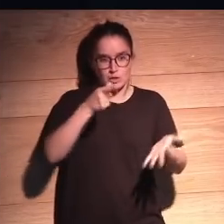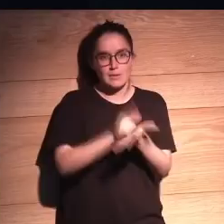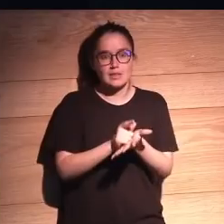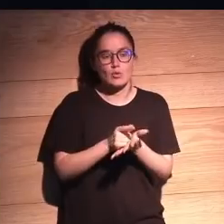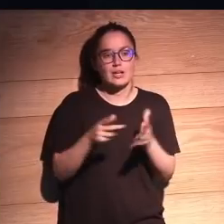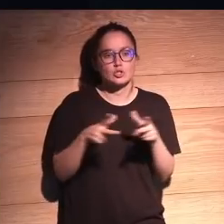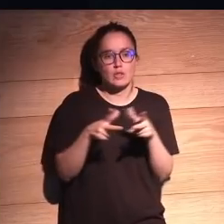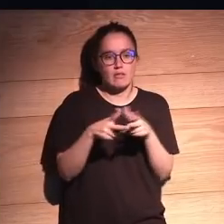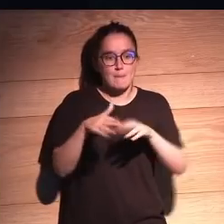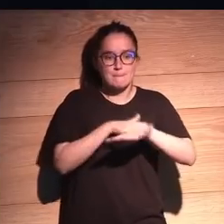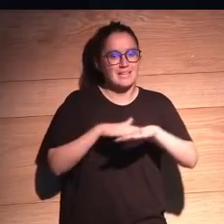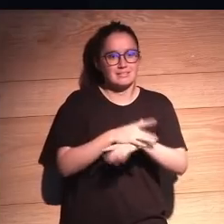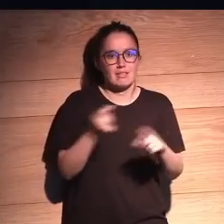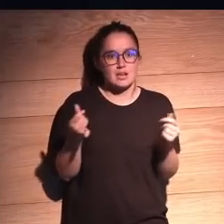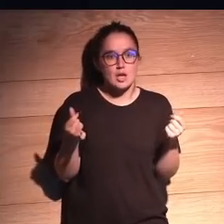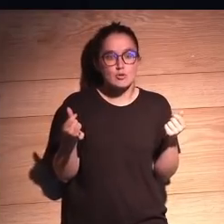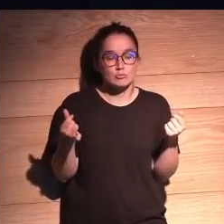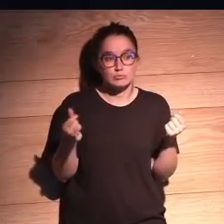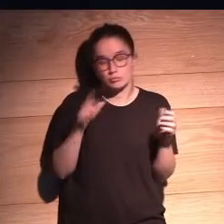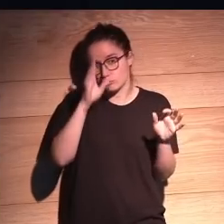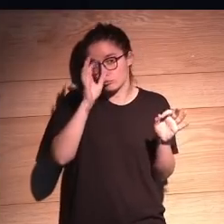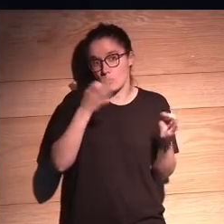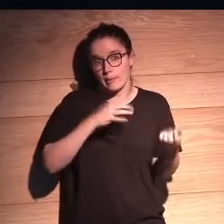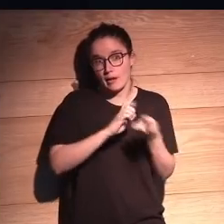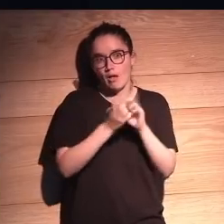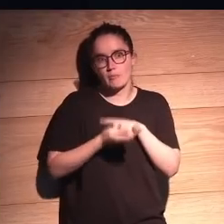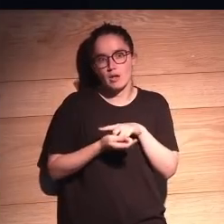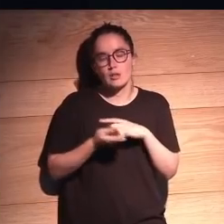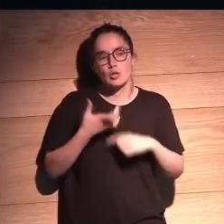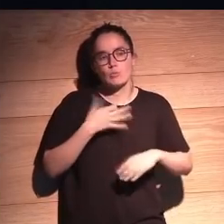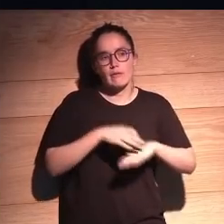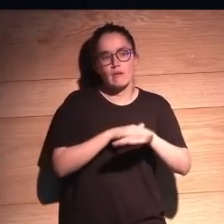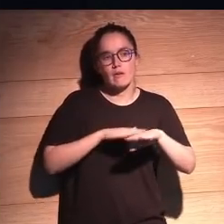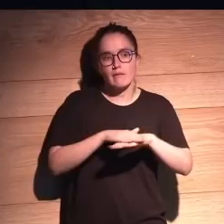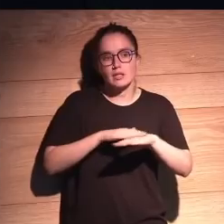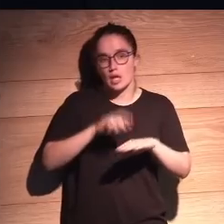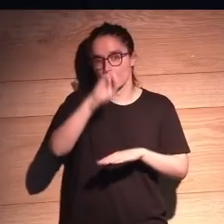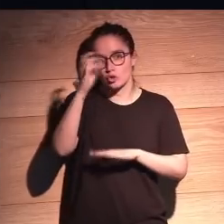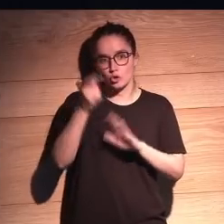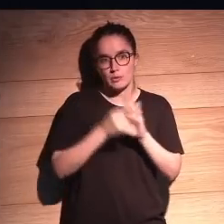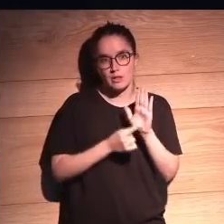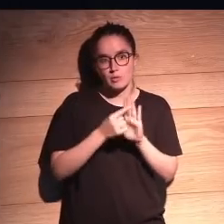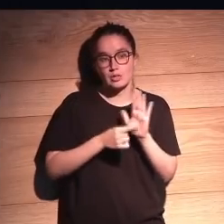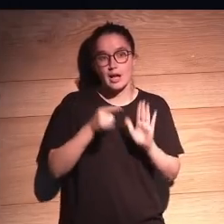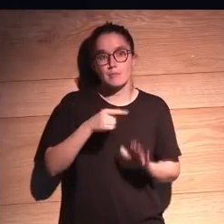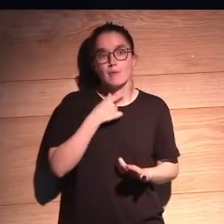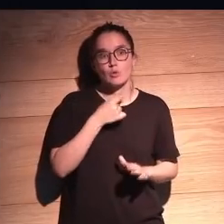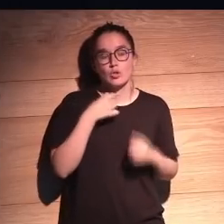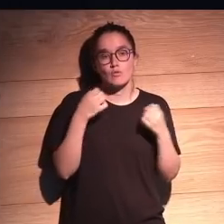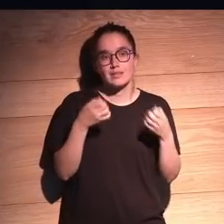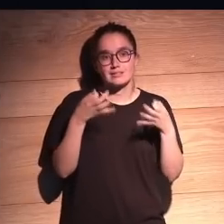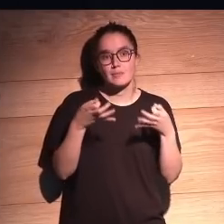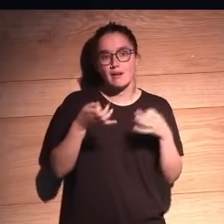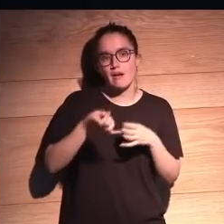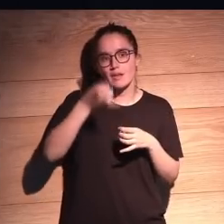sociedad basada en dinero efectivamente puede que cambie puede que se base en otros principios a mí me ha gustado siempre la idea